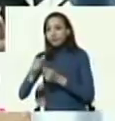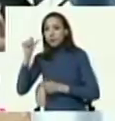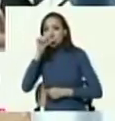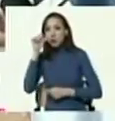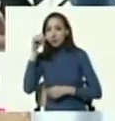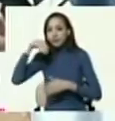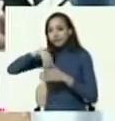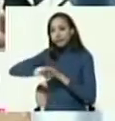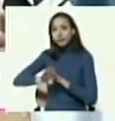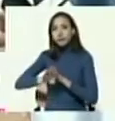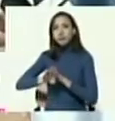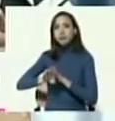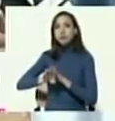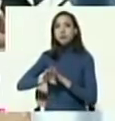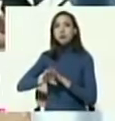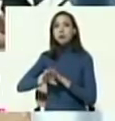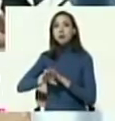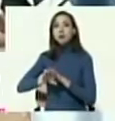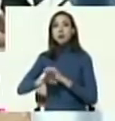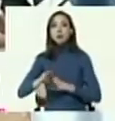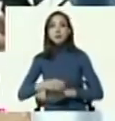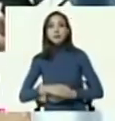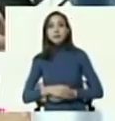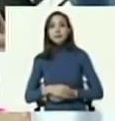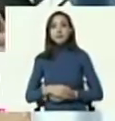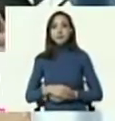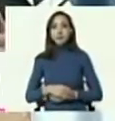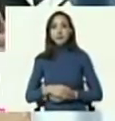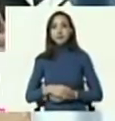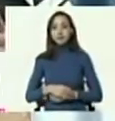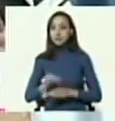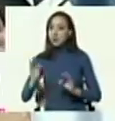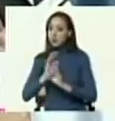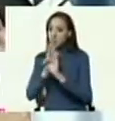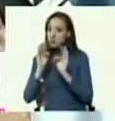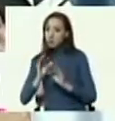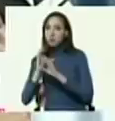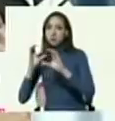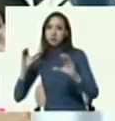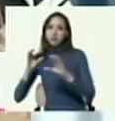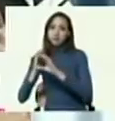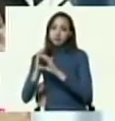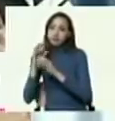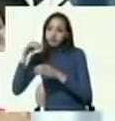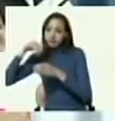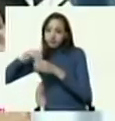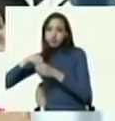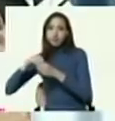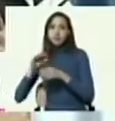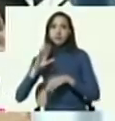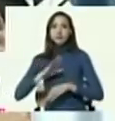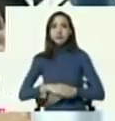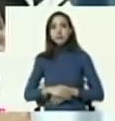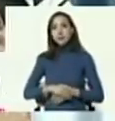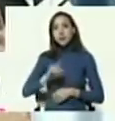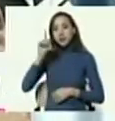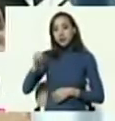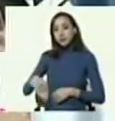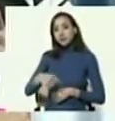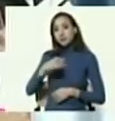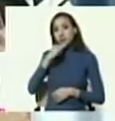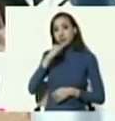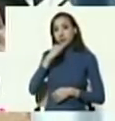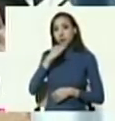Sustancias Estupefacientes y Psicopotrópicas en la modalidad de transporte. También se logró determinar que el ciudadano,